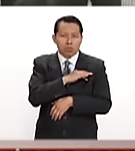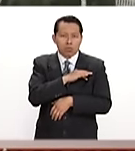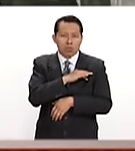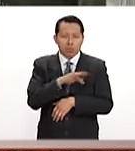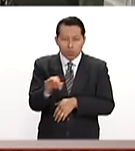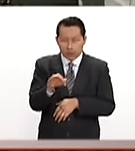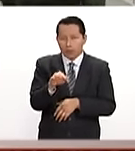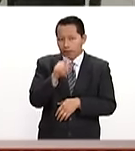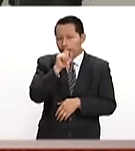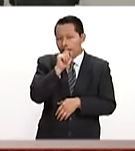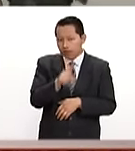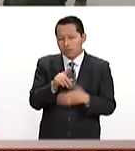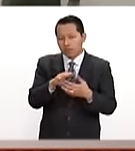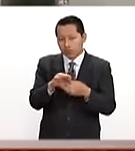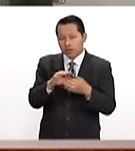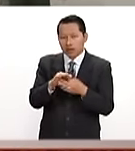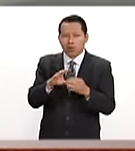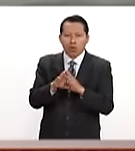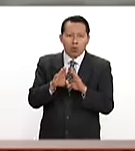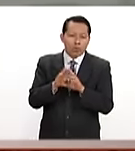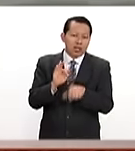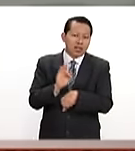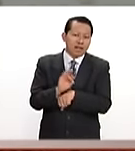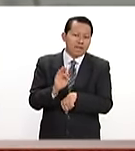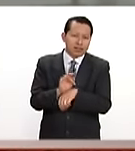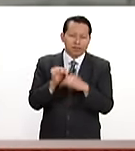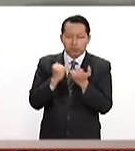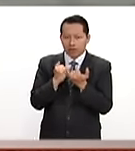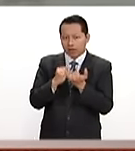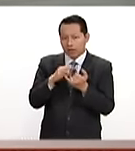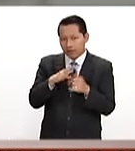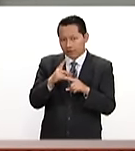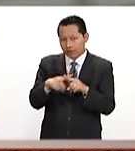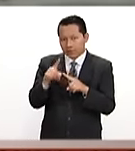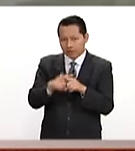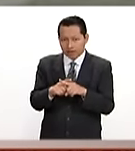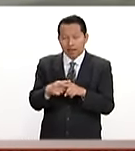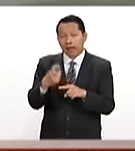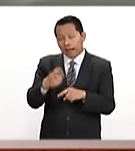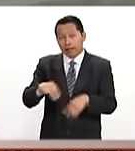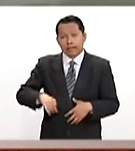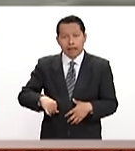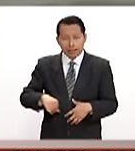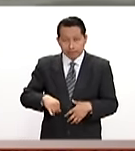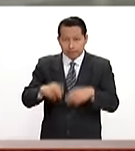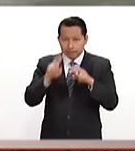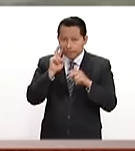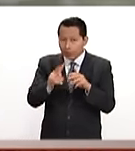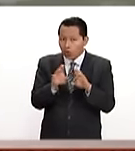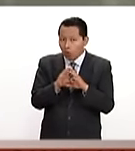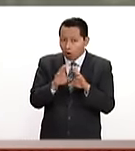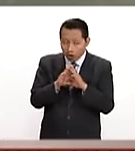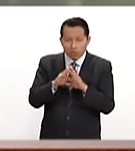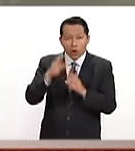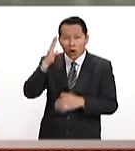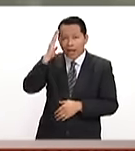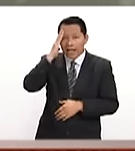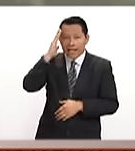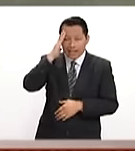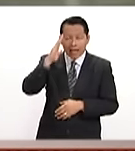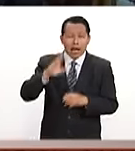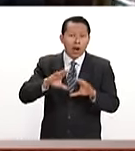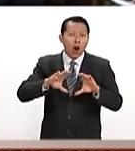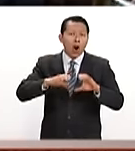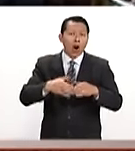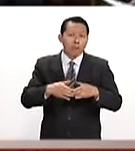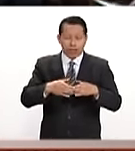de defensa y en algunos momentos de señalamiento. Es muy interesante observar cómo el líder de la comunidad